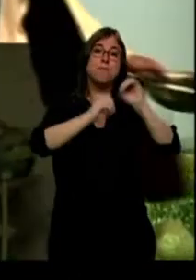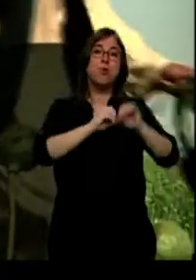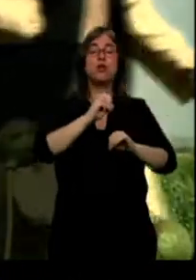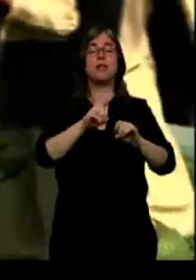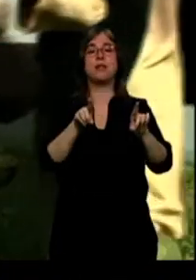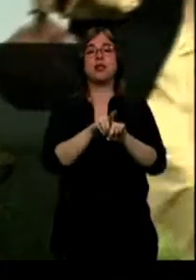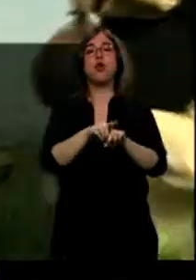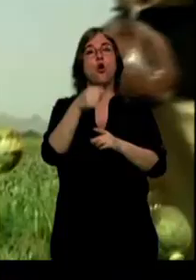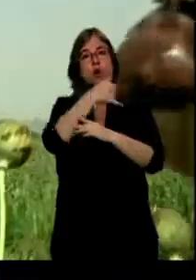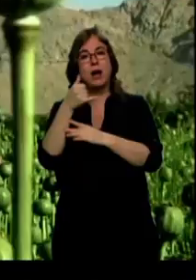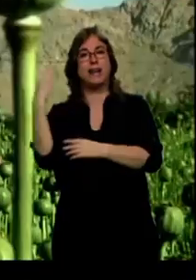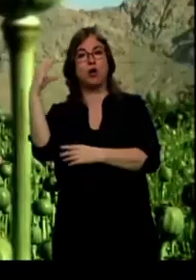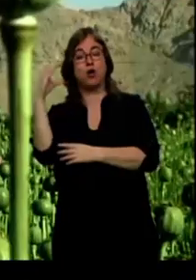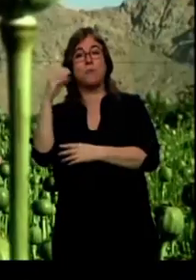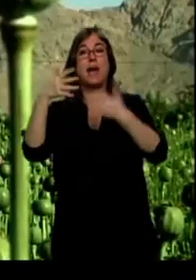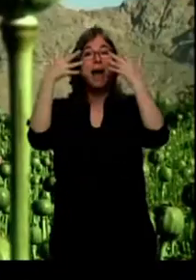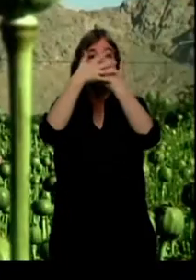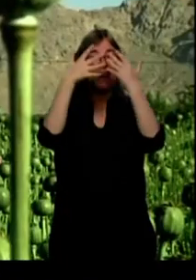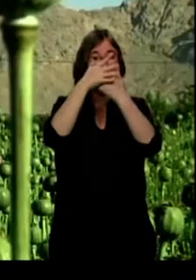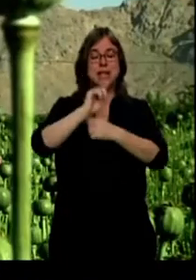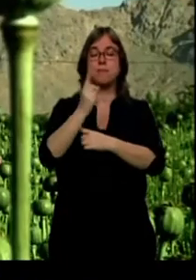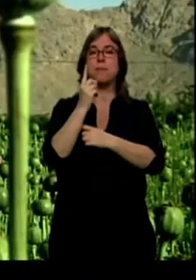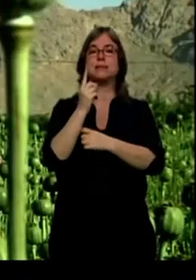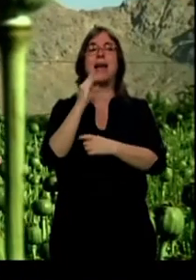como el mayor productor de plantaciones de la dormidera.